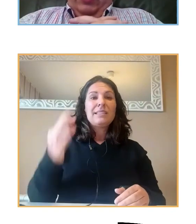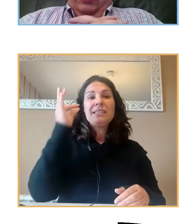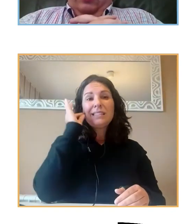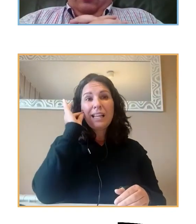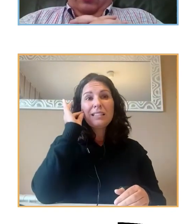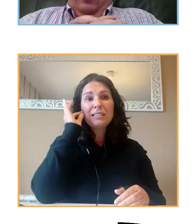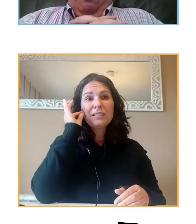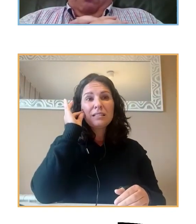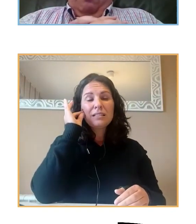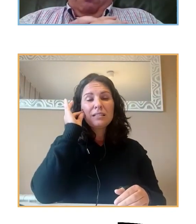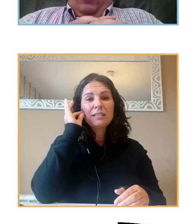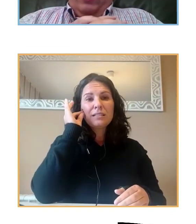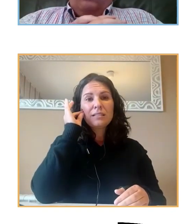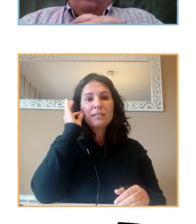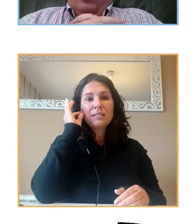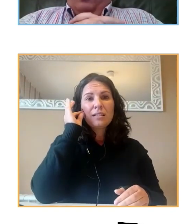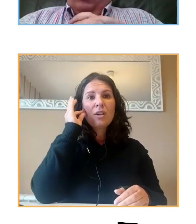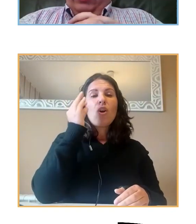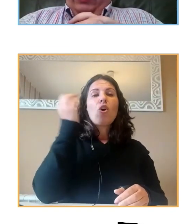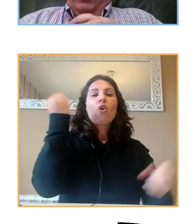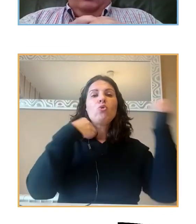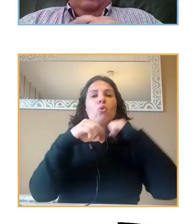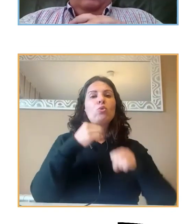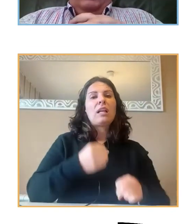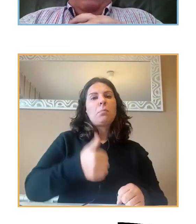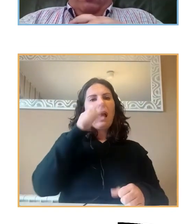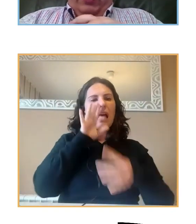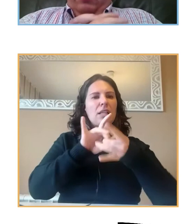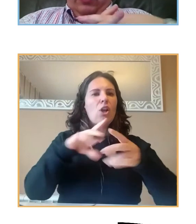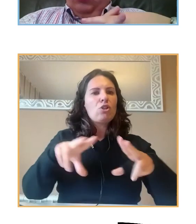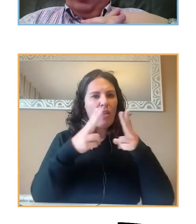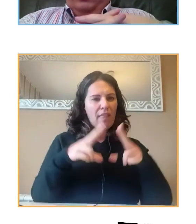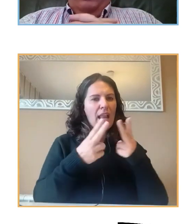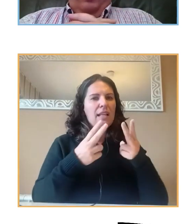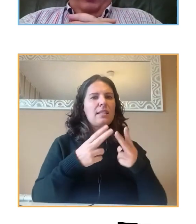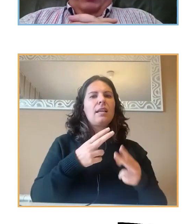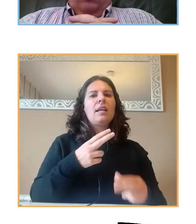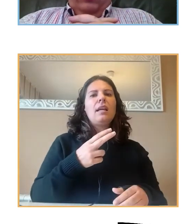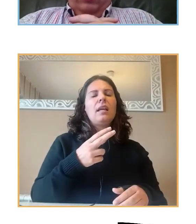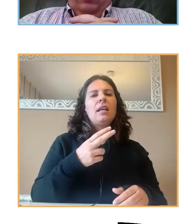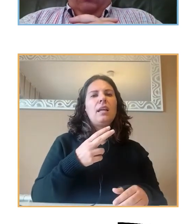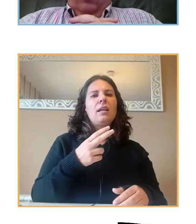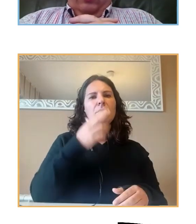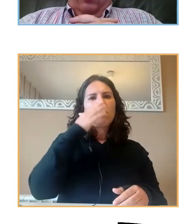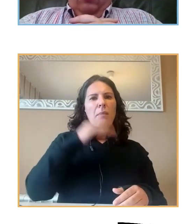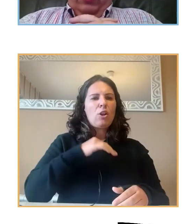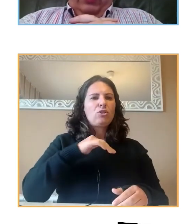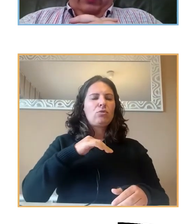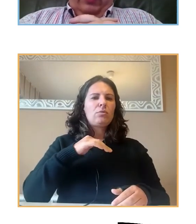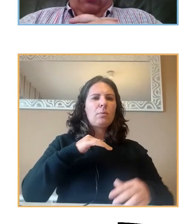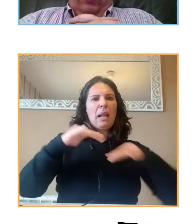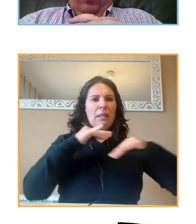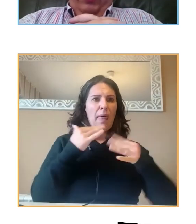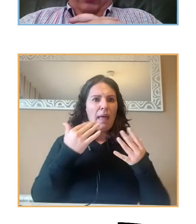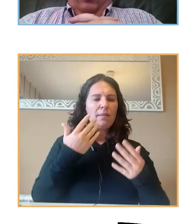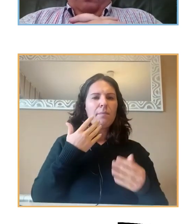mejores conductas prosociales y menos hiperactividad, eso es positivo, y esto coincide con lo que dice la